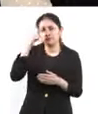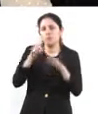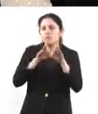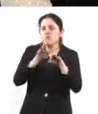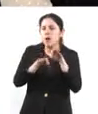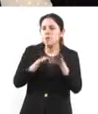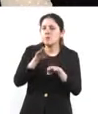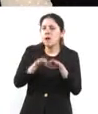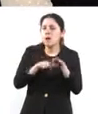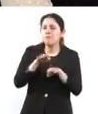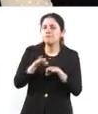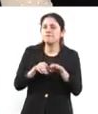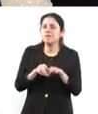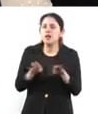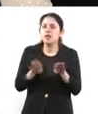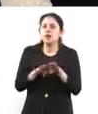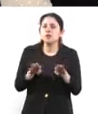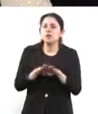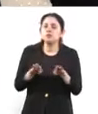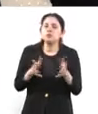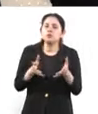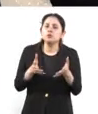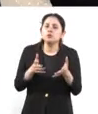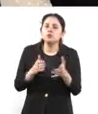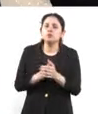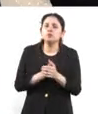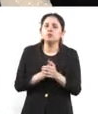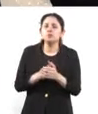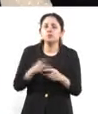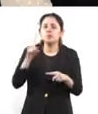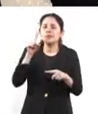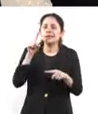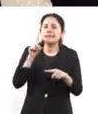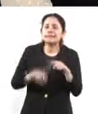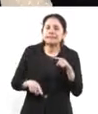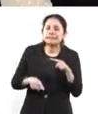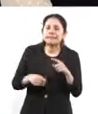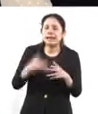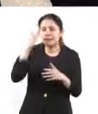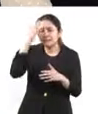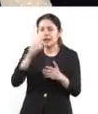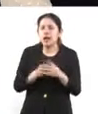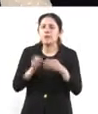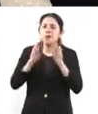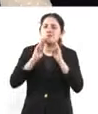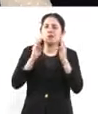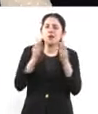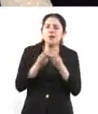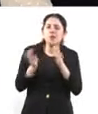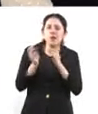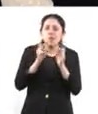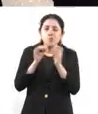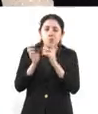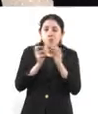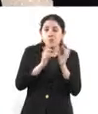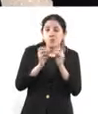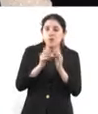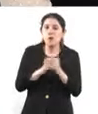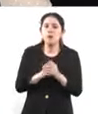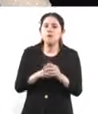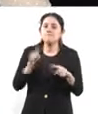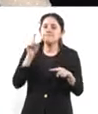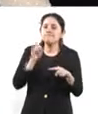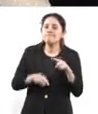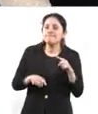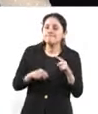sanear toda esta maraña de corrupción o, como decía usted también, este